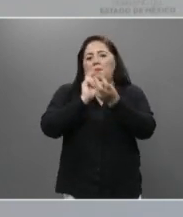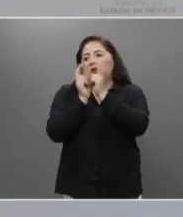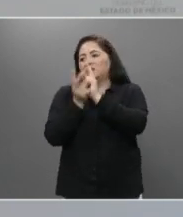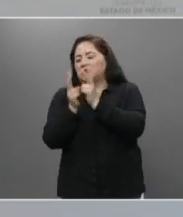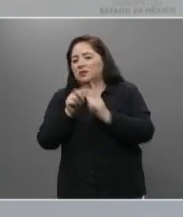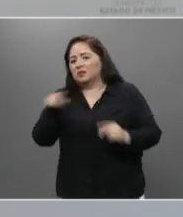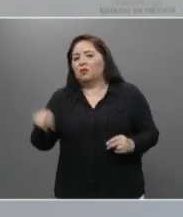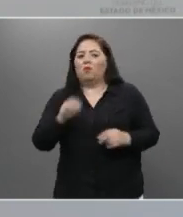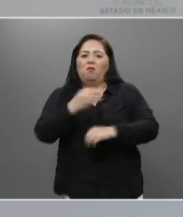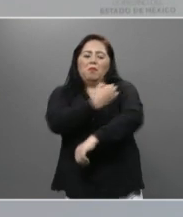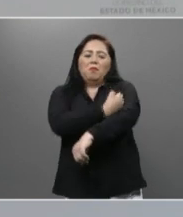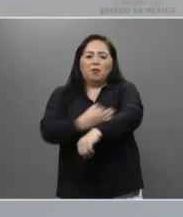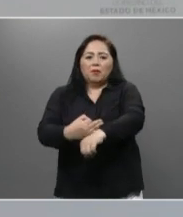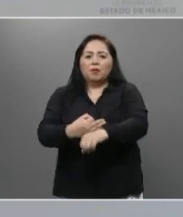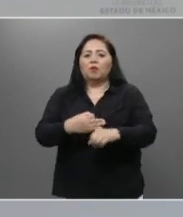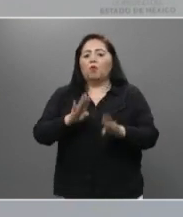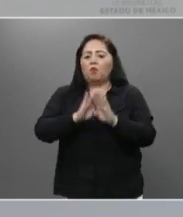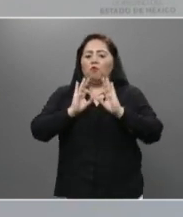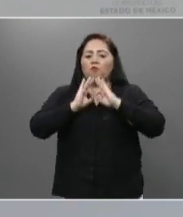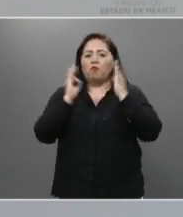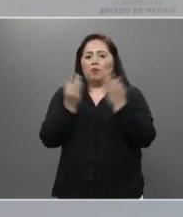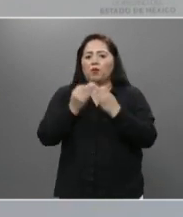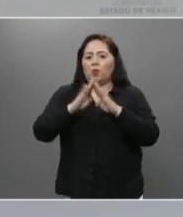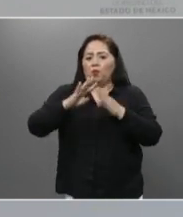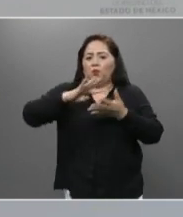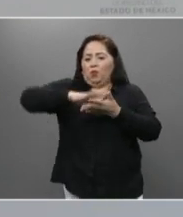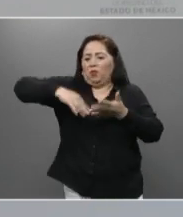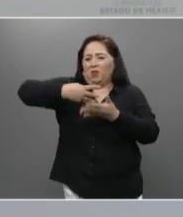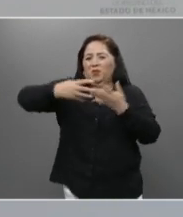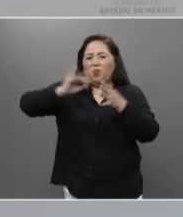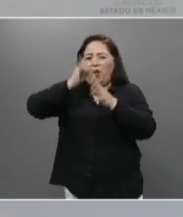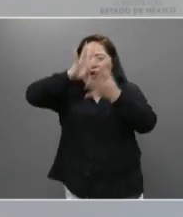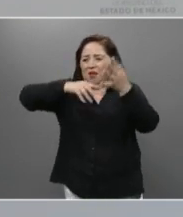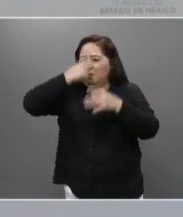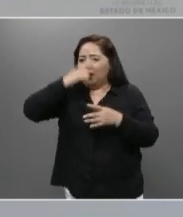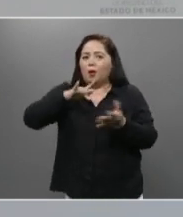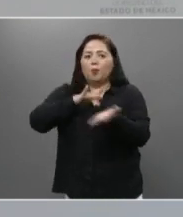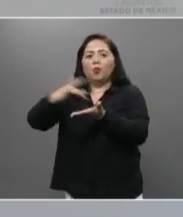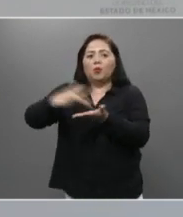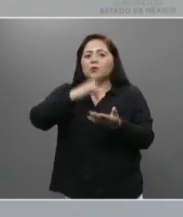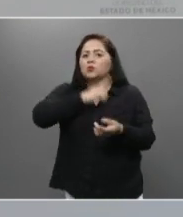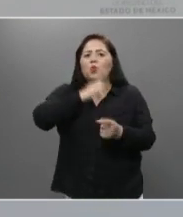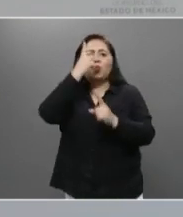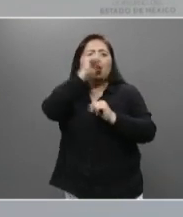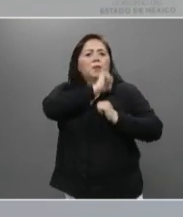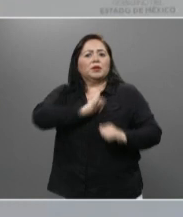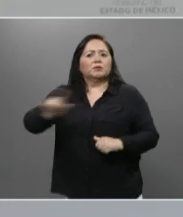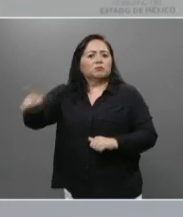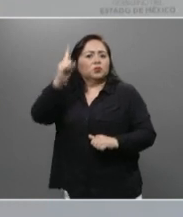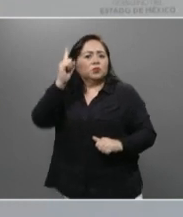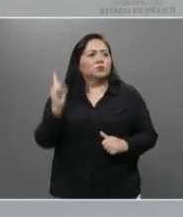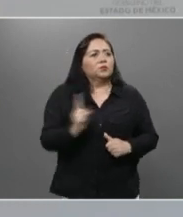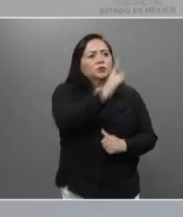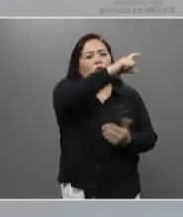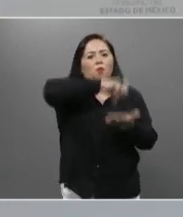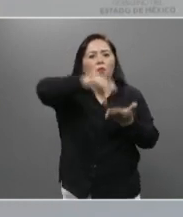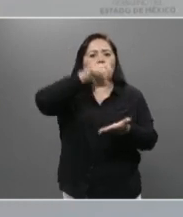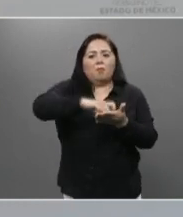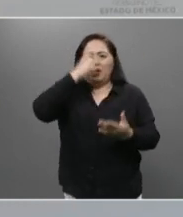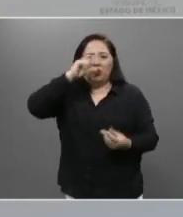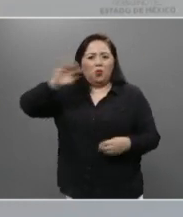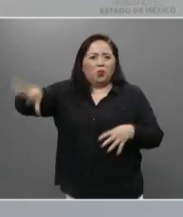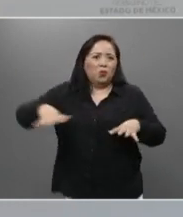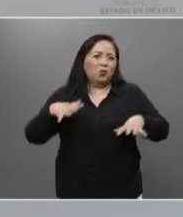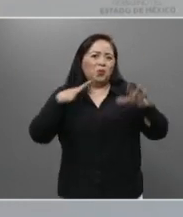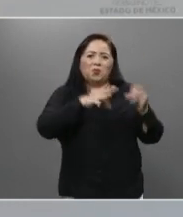vecinos, con familiares, formar redes de apoyo para que una sola persona sea la encargada de hacer compras de